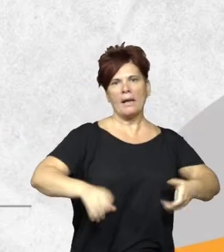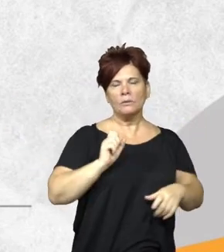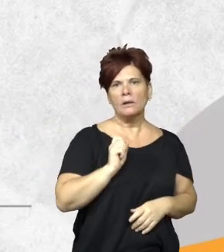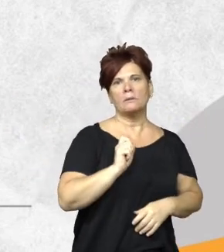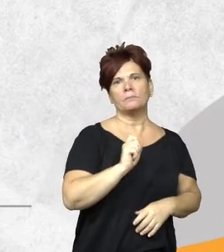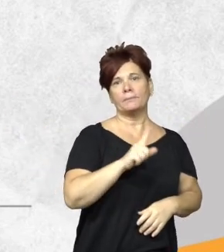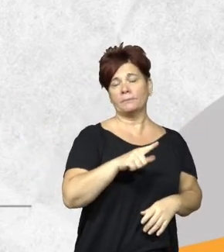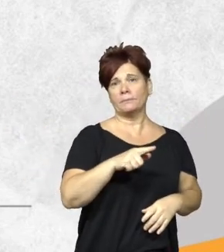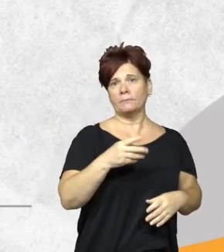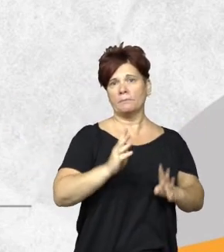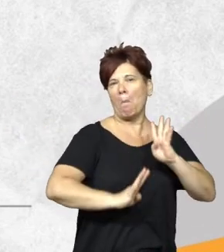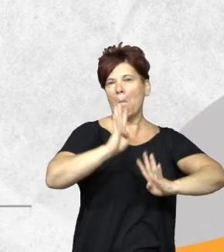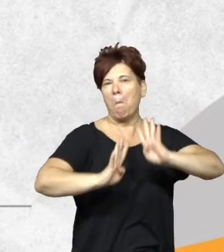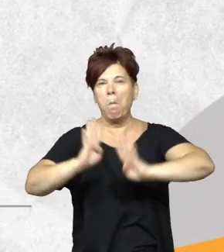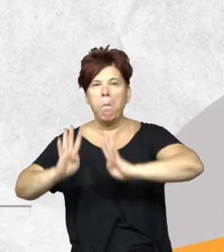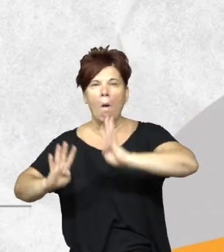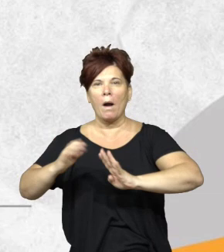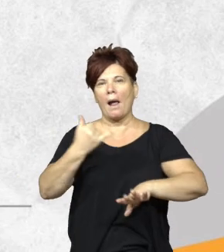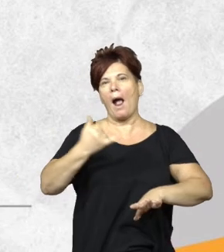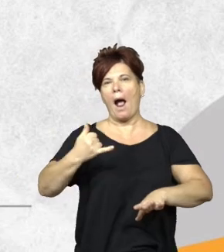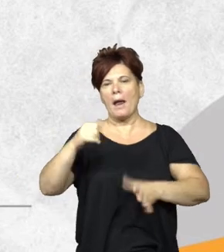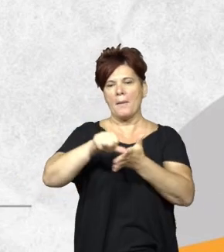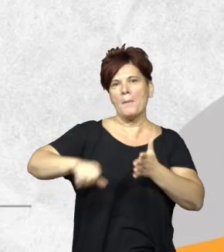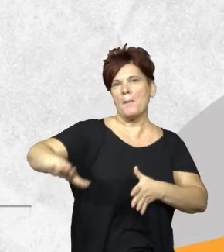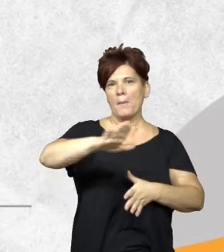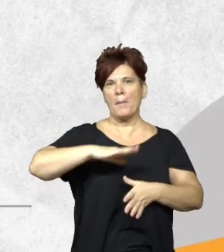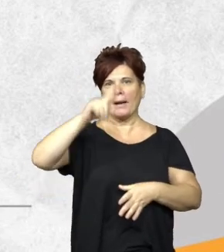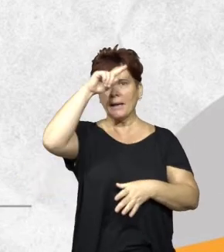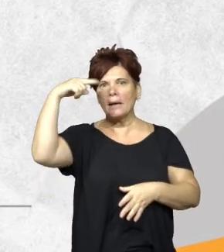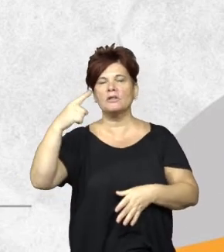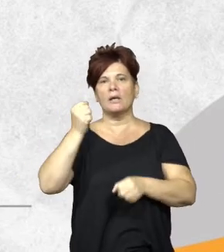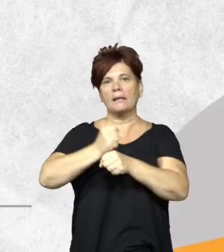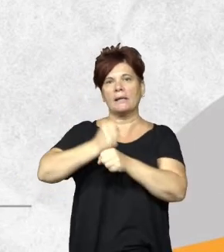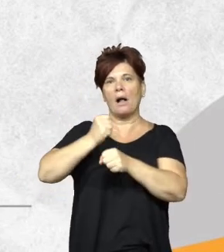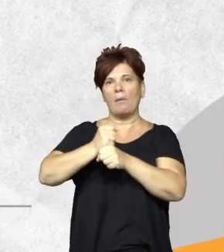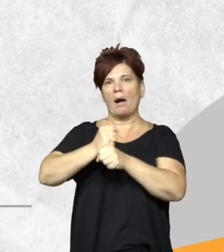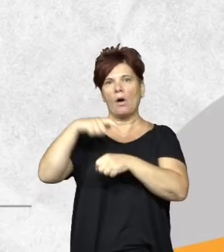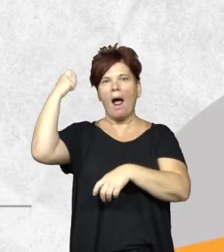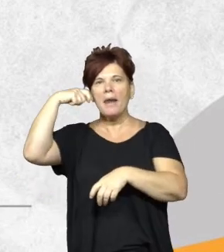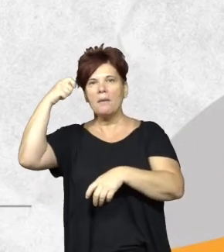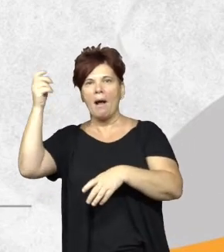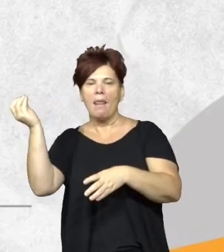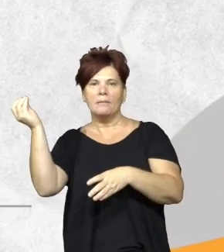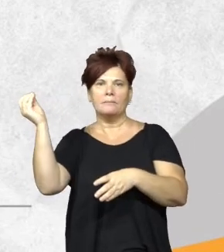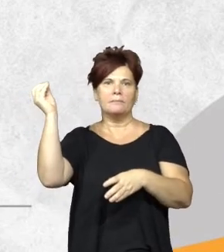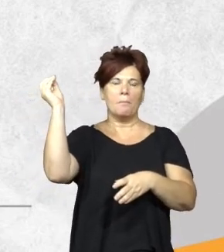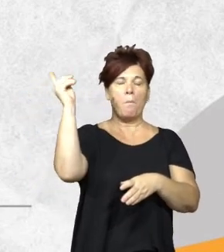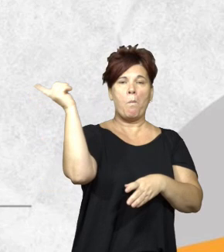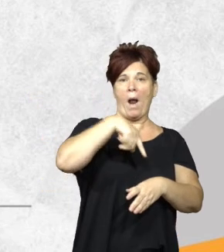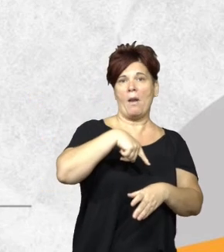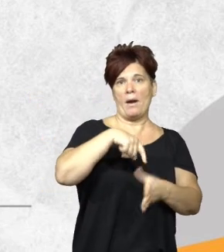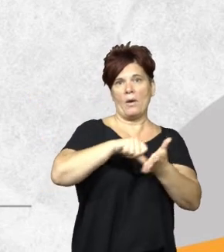cuales nuestro impenetrable chaqueño tiene este parque nacional y hacemos trabajo de reinserción de ese tipo de aves